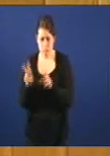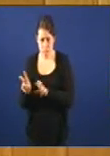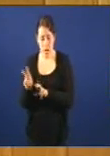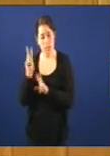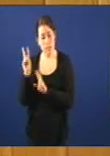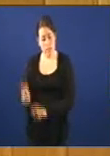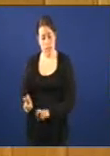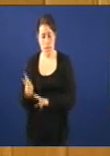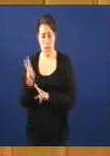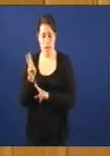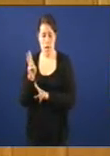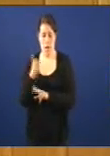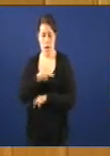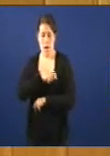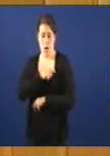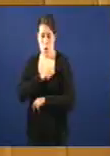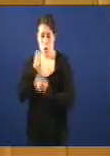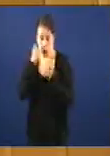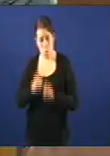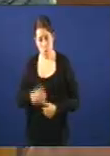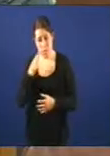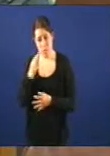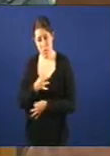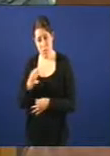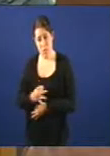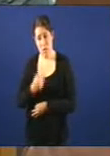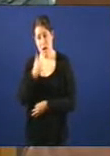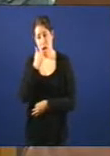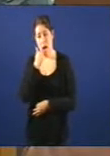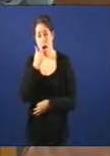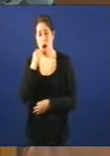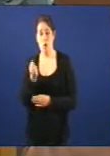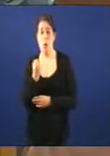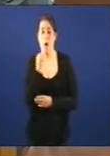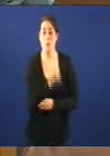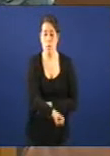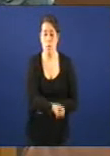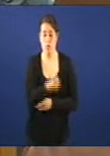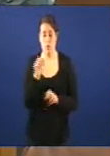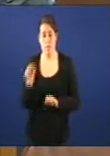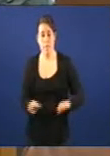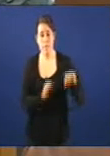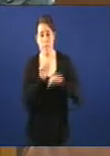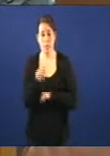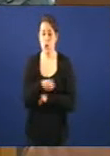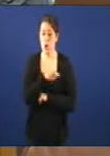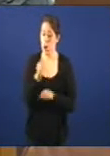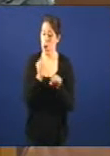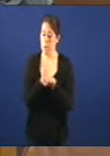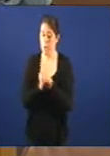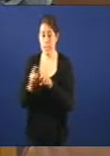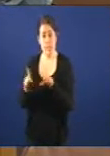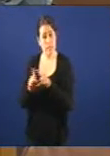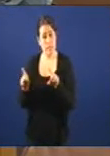forzas e corpos de seguridade non é a de posicionarse nin a de defender nin a empresa nin os traballadores. A